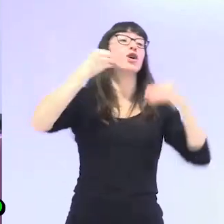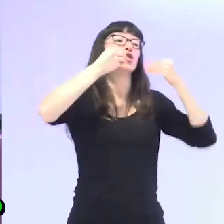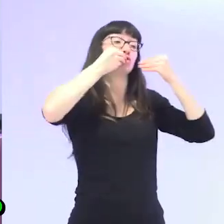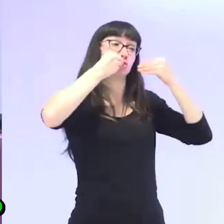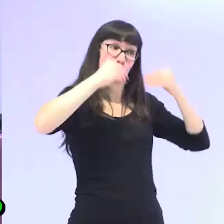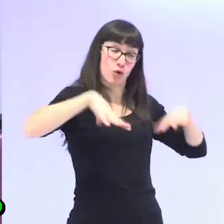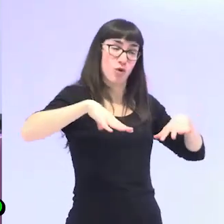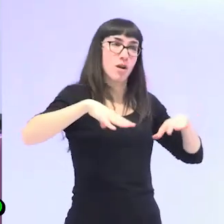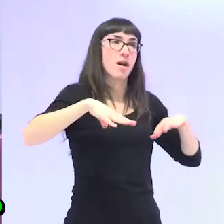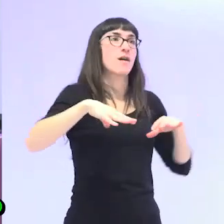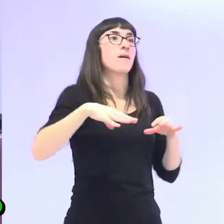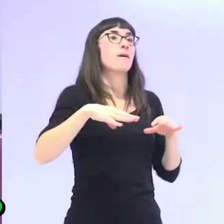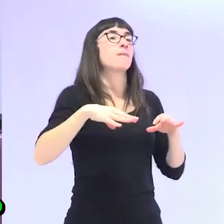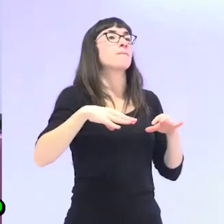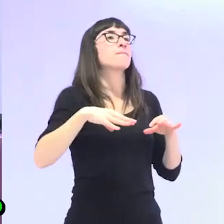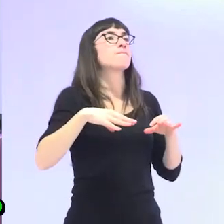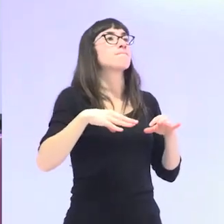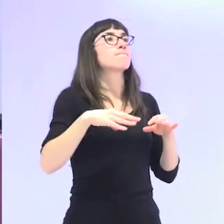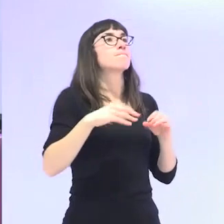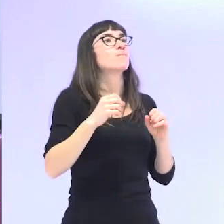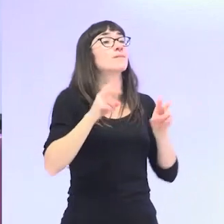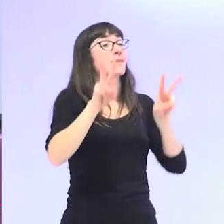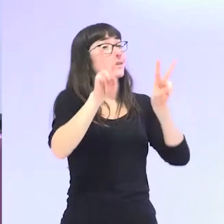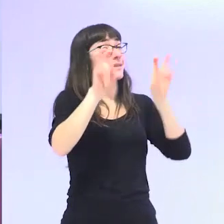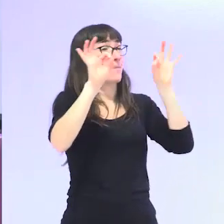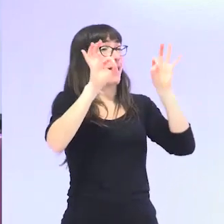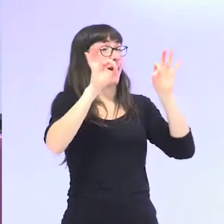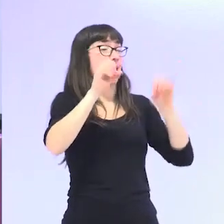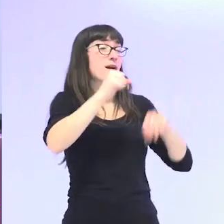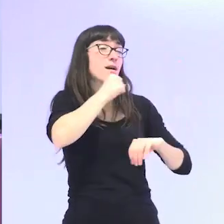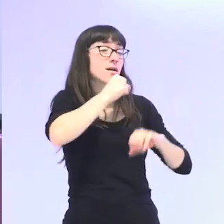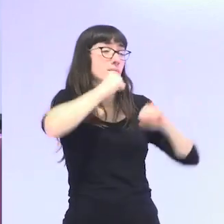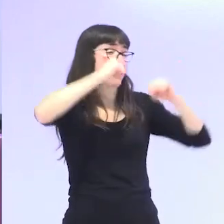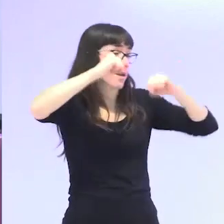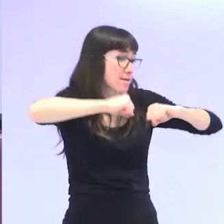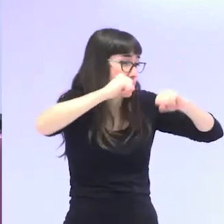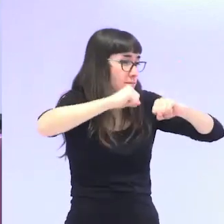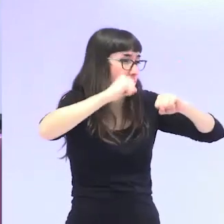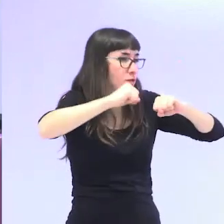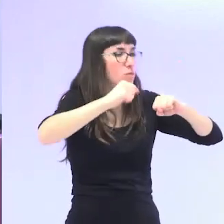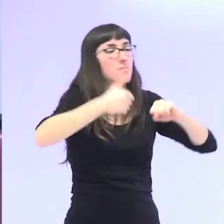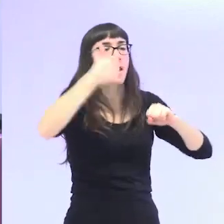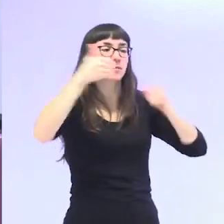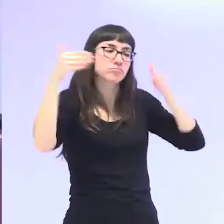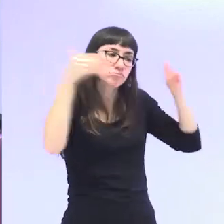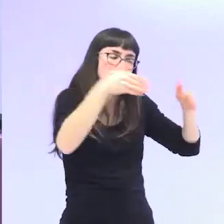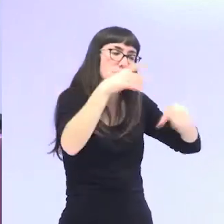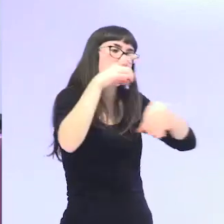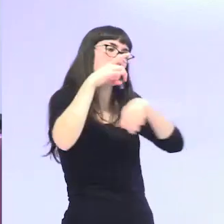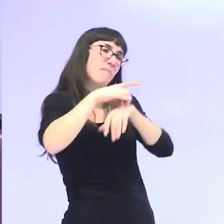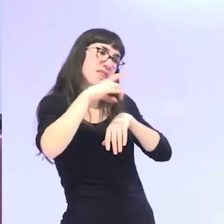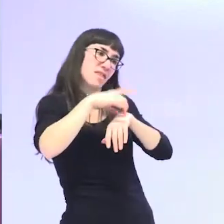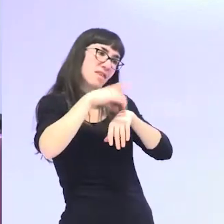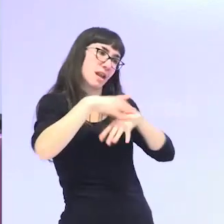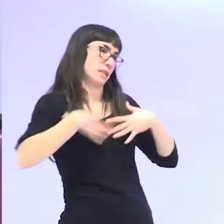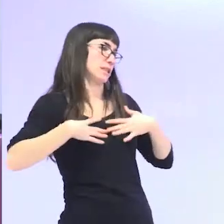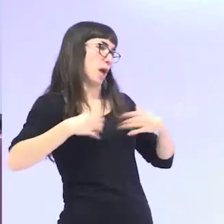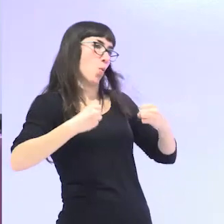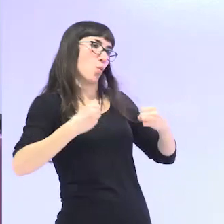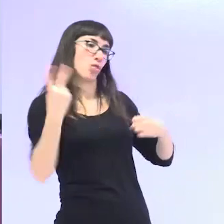los ámbitos que más se han preocupado de estudiar el envejecimiento y la vejez ha sido la medicina y el ámbito de la salud.